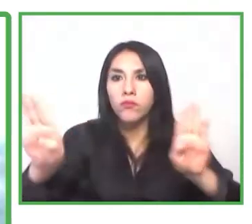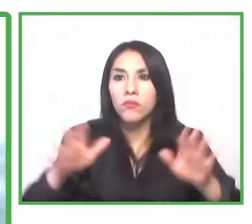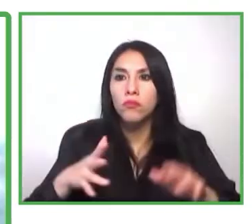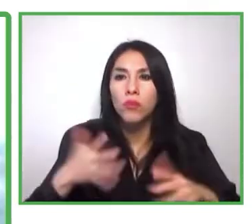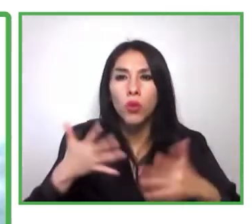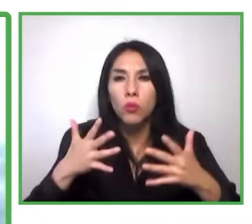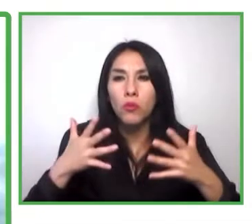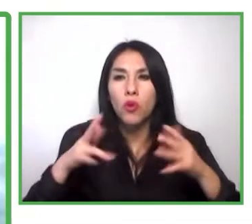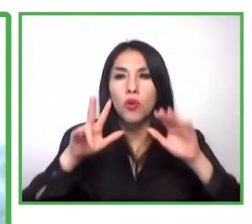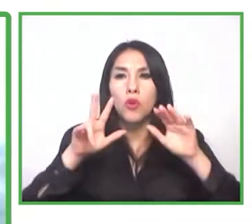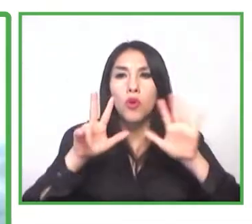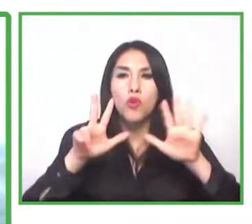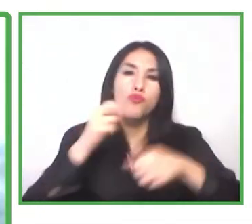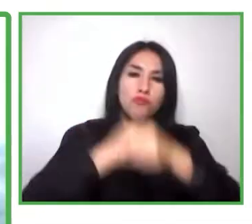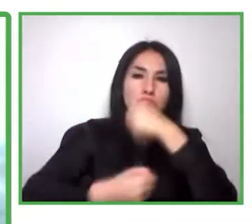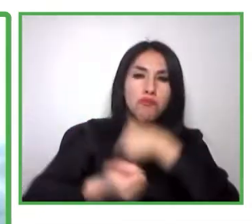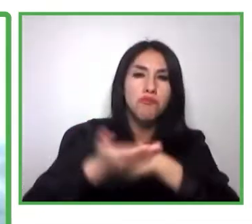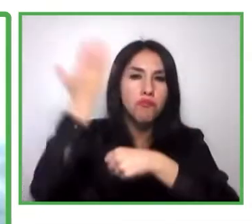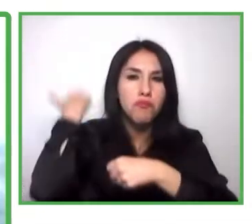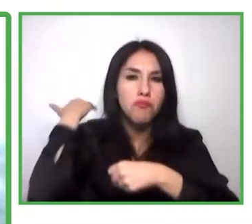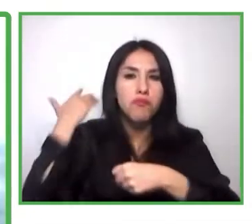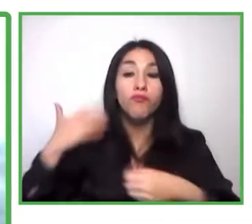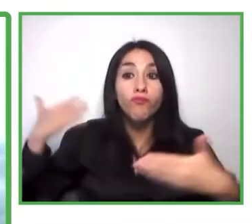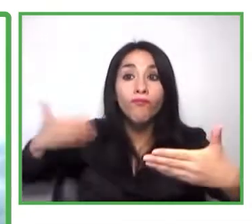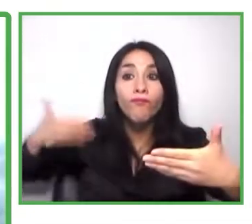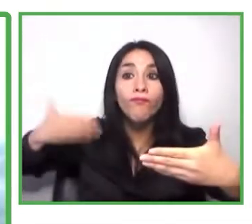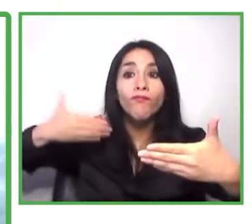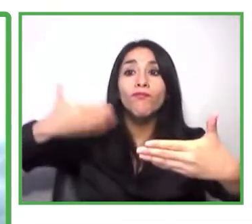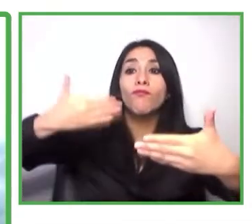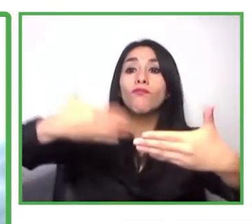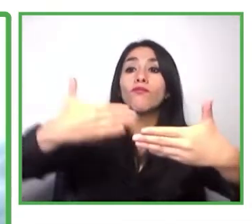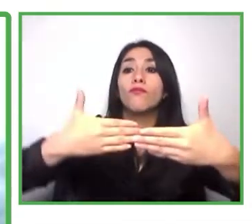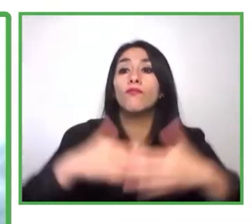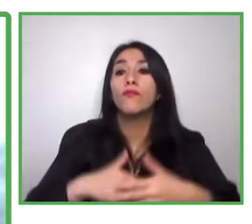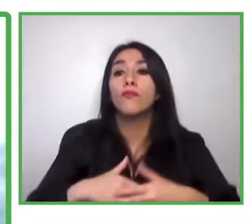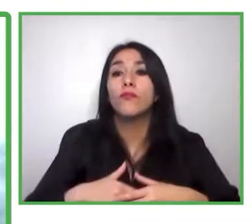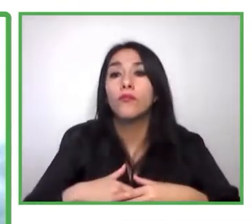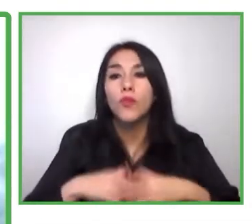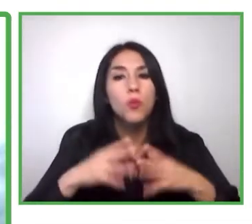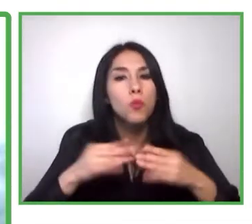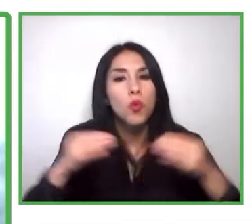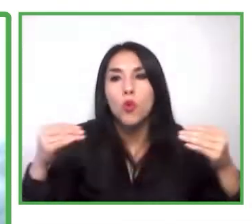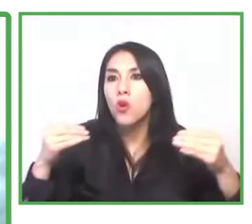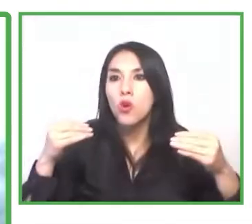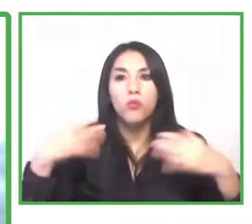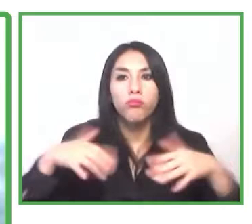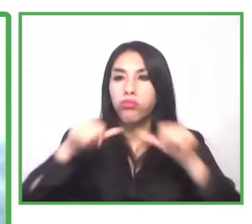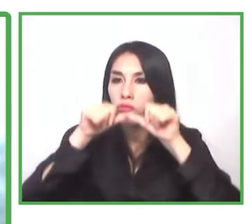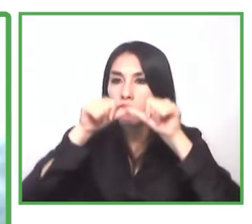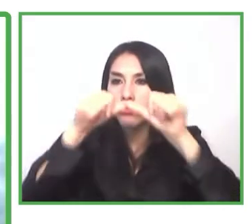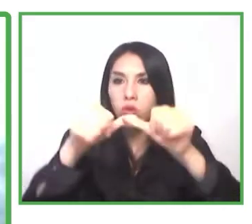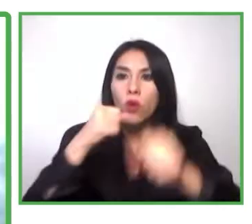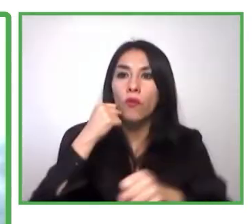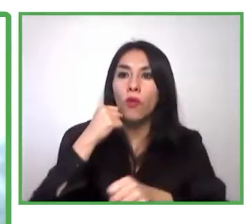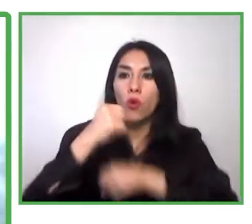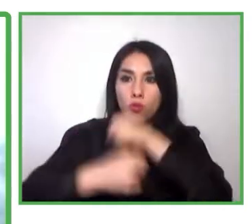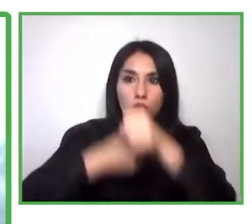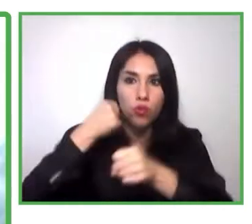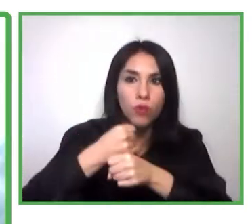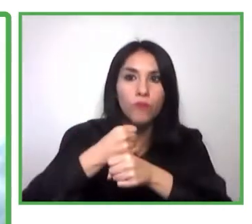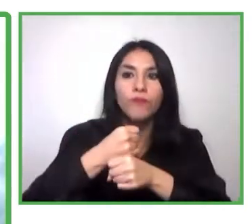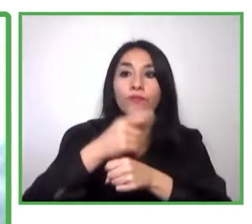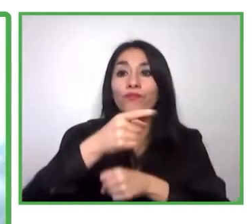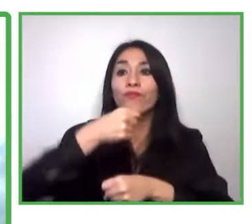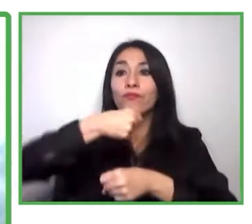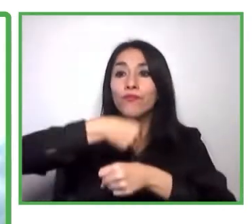ya sea porque su cultura los hizo nacer así o porque ciertas políticas internas lo determinaron, y además también desde diversos